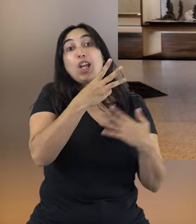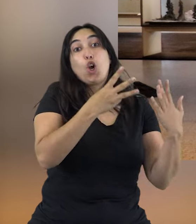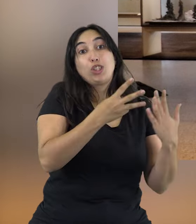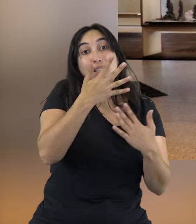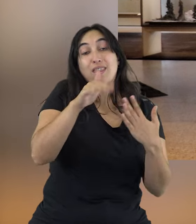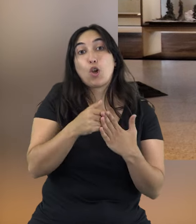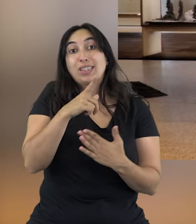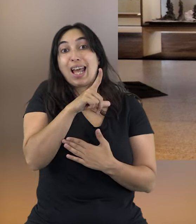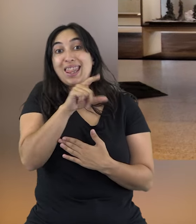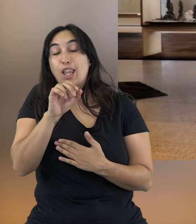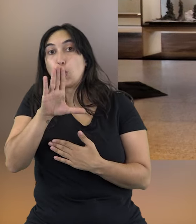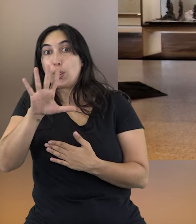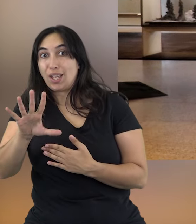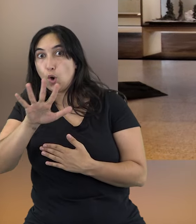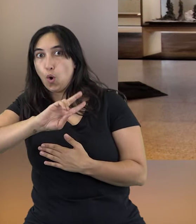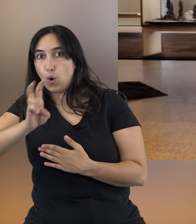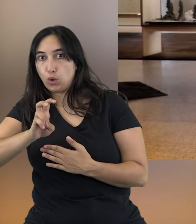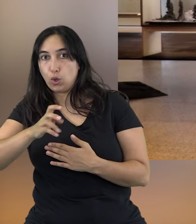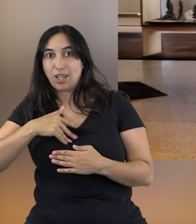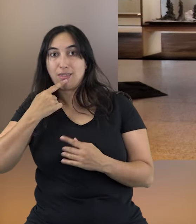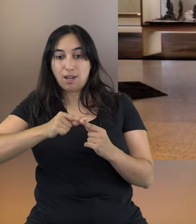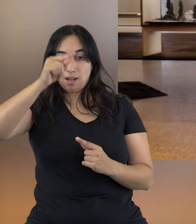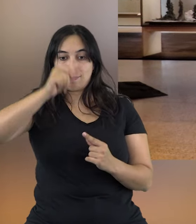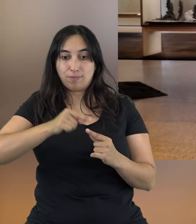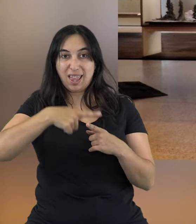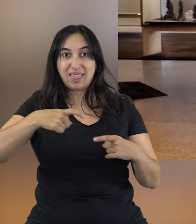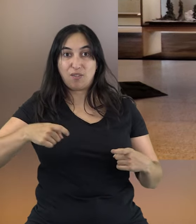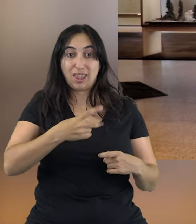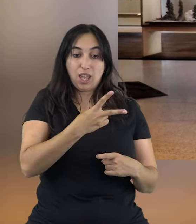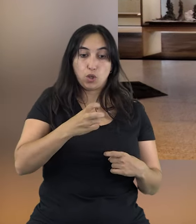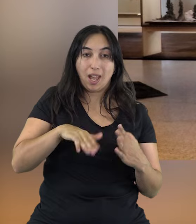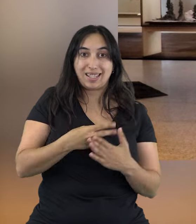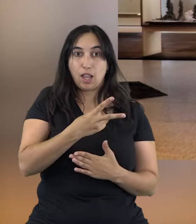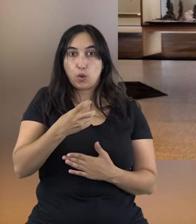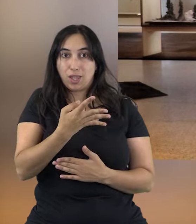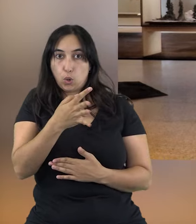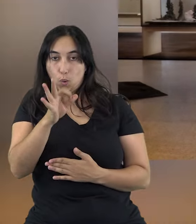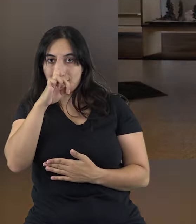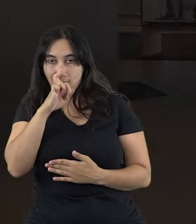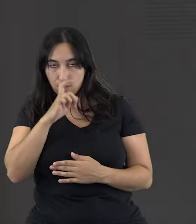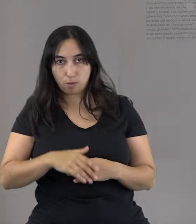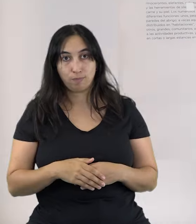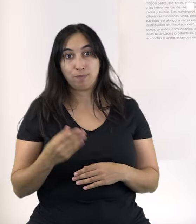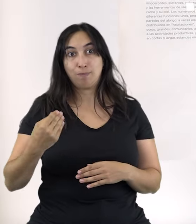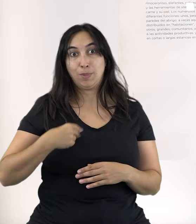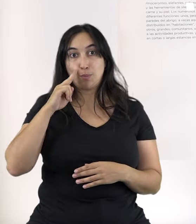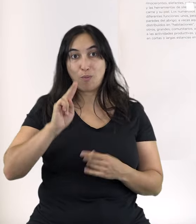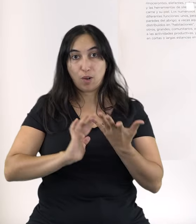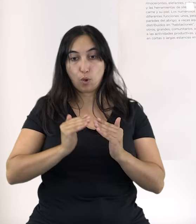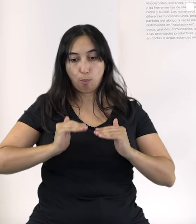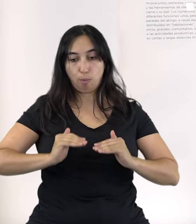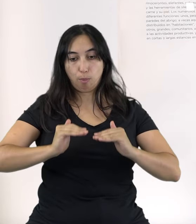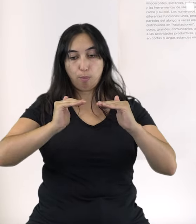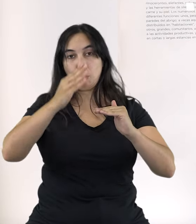y de 85 a 105 en otro. Toda la secuencia de hogares tiene entre 200 y 240 años. Al encontrar